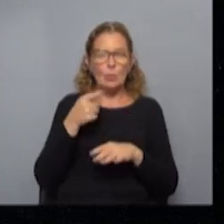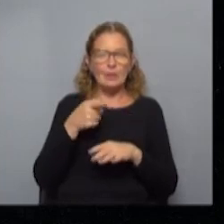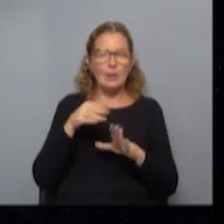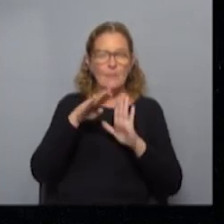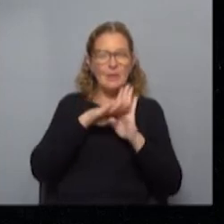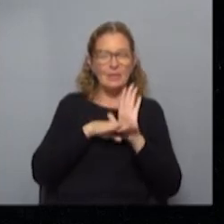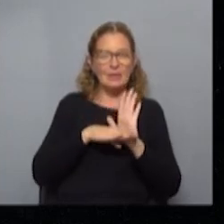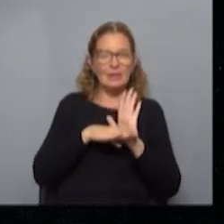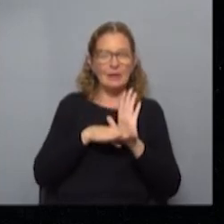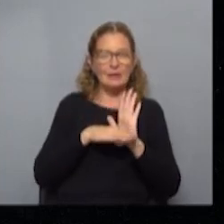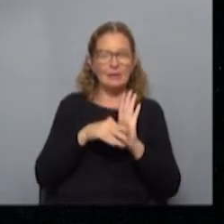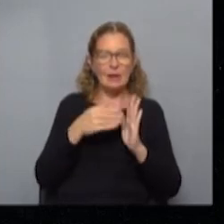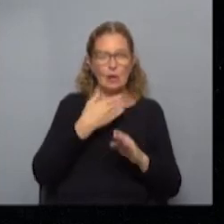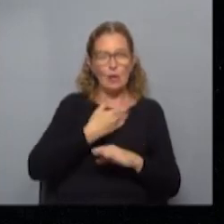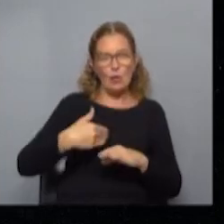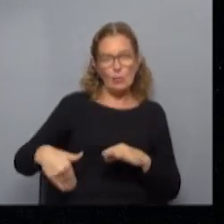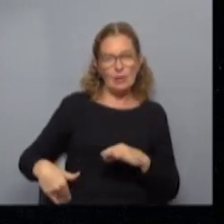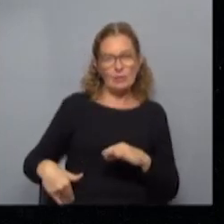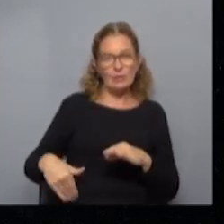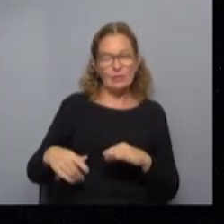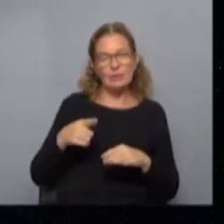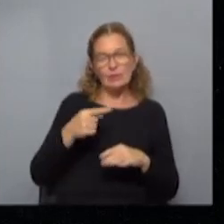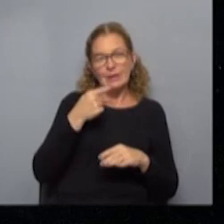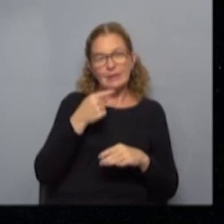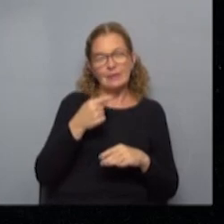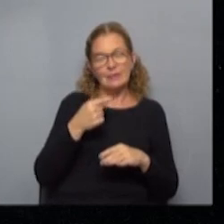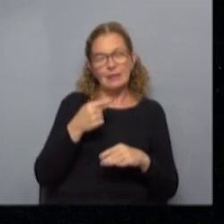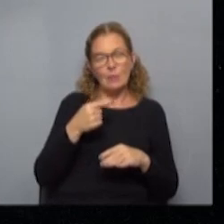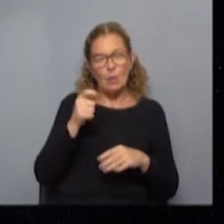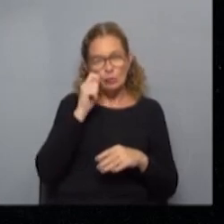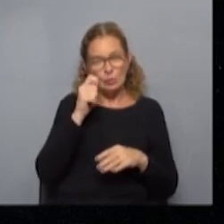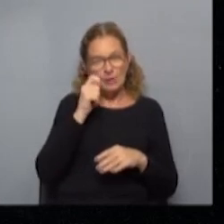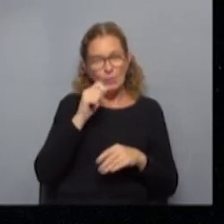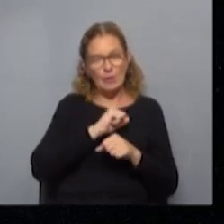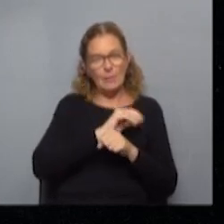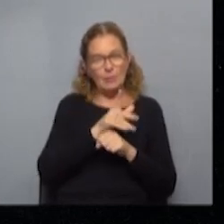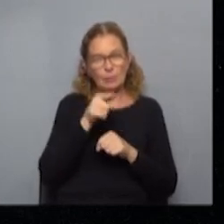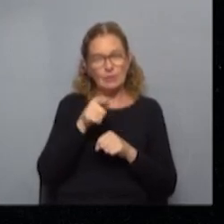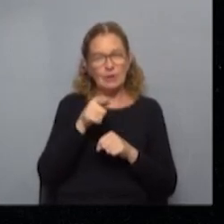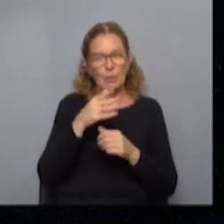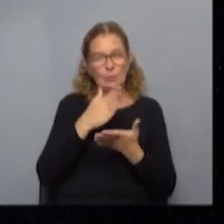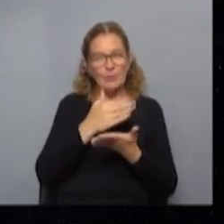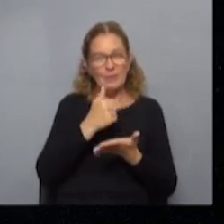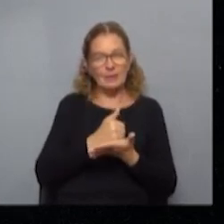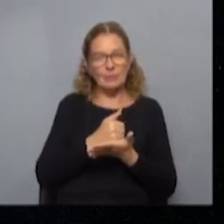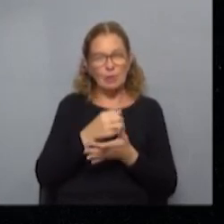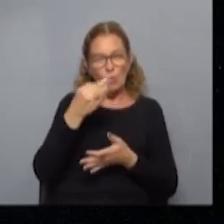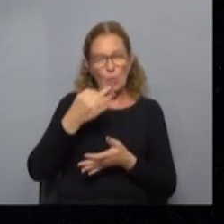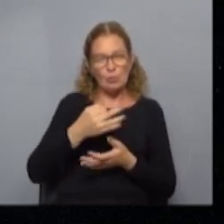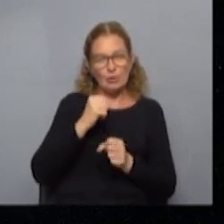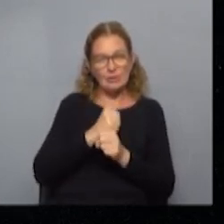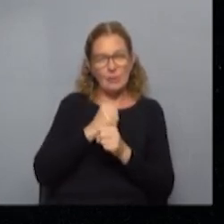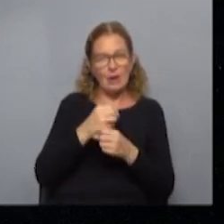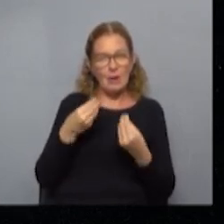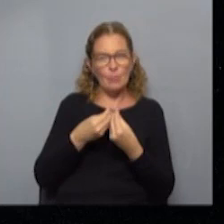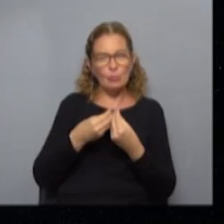las medidas que implementó el gobierno en lo que refiere al sector turístico y a la pandemia usted es como un departamento que justamente trabaja